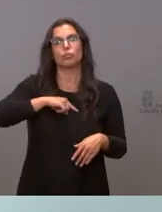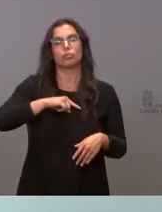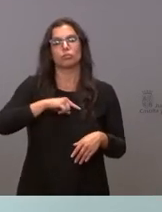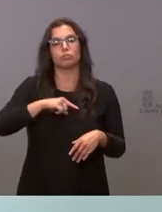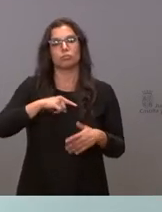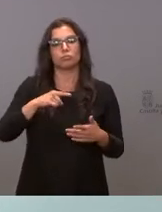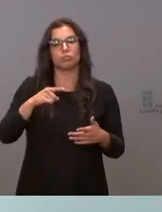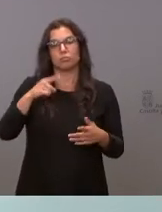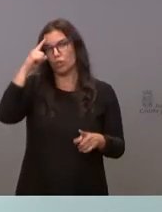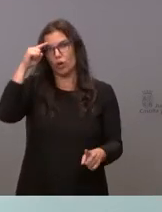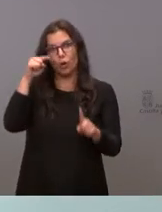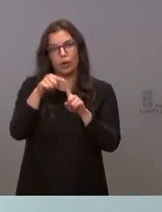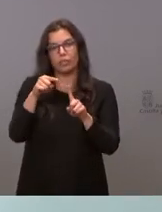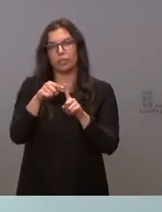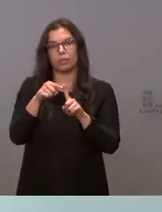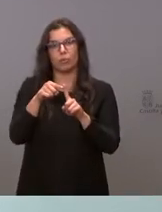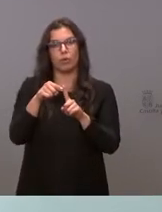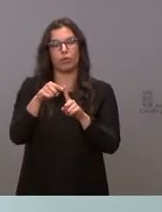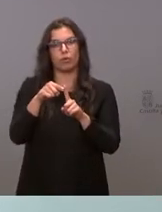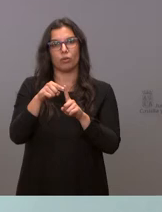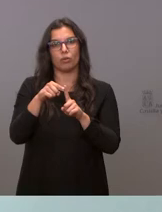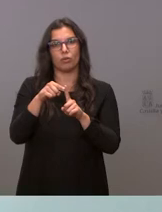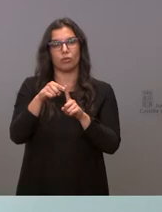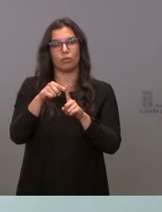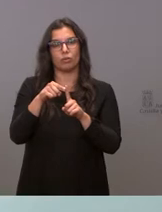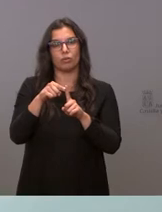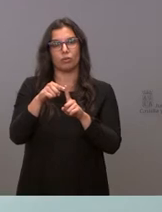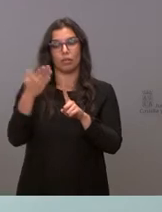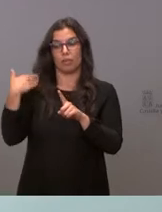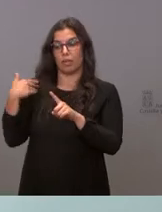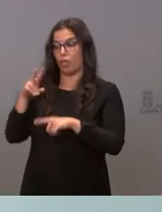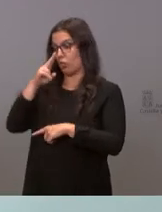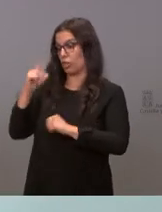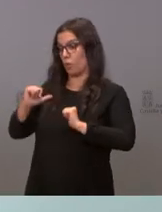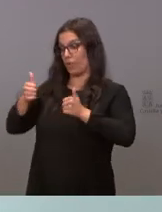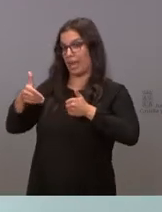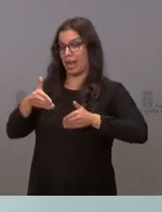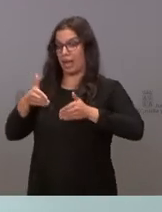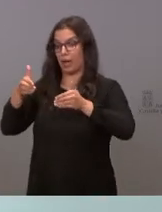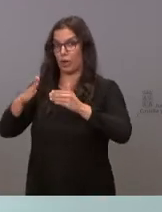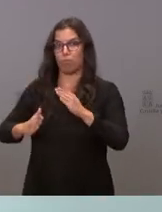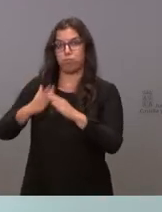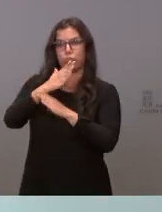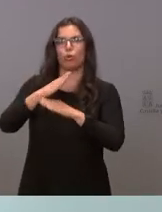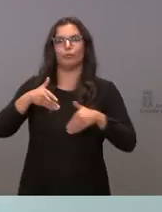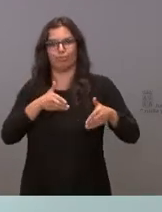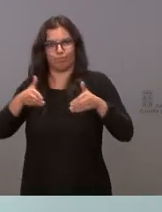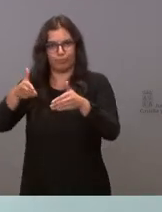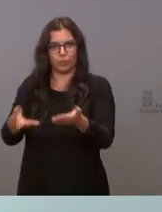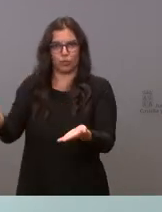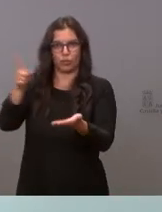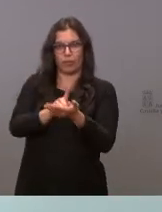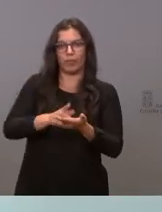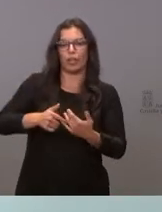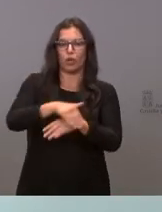el camino que iniciamos hace dos años, en gobernar, en estar preocupados